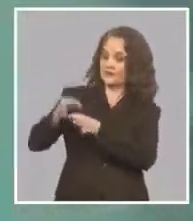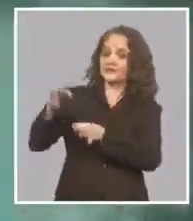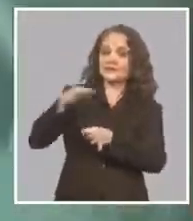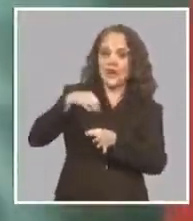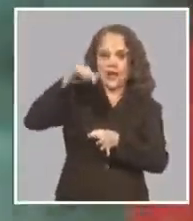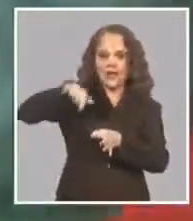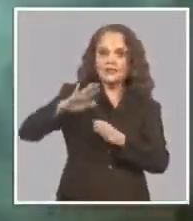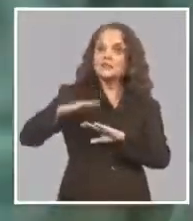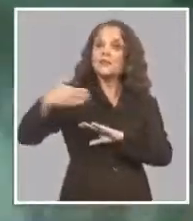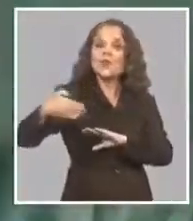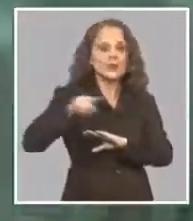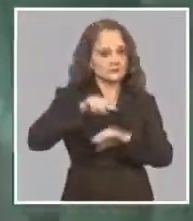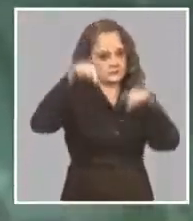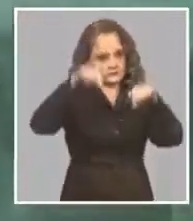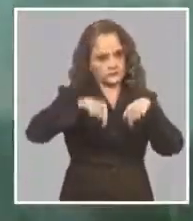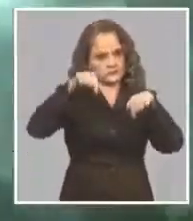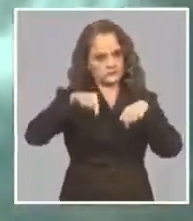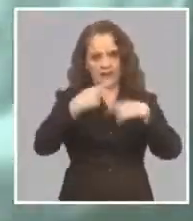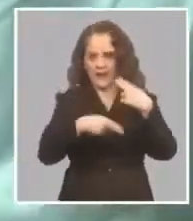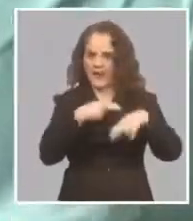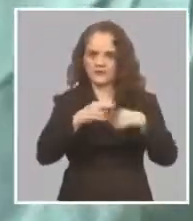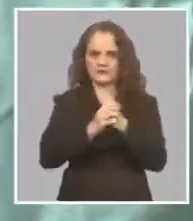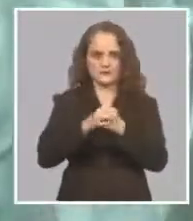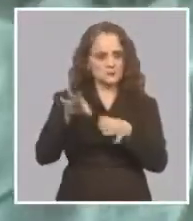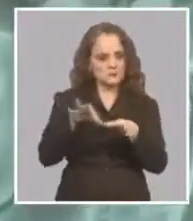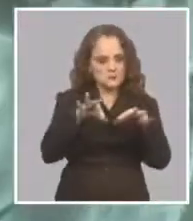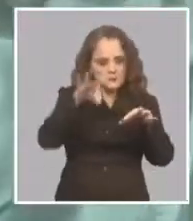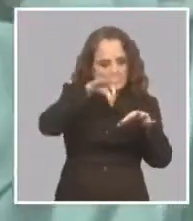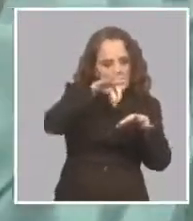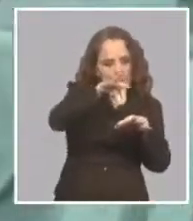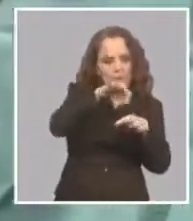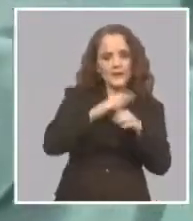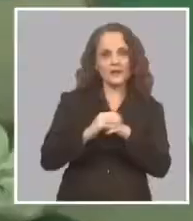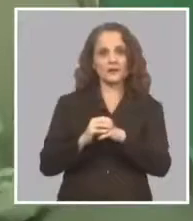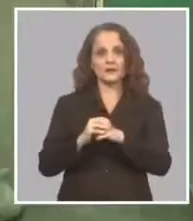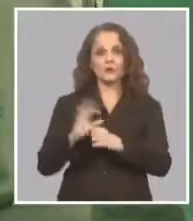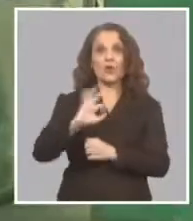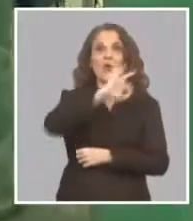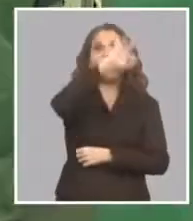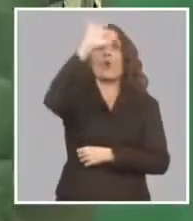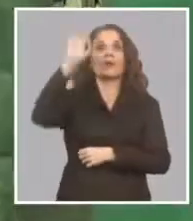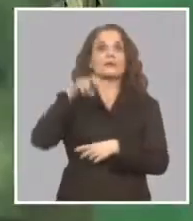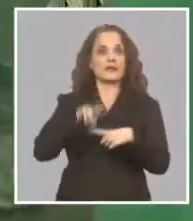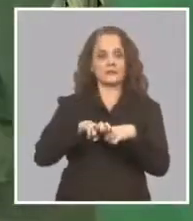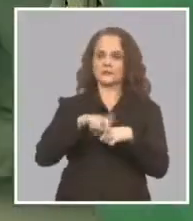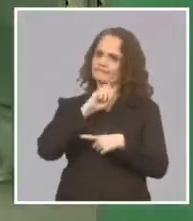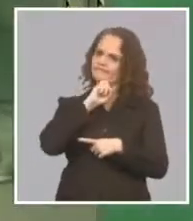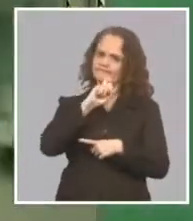O el trabajo es alto Y no, en todo el día no me puedo sentar